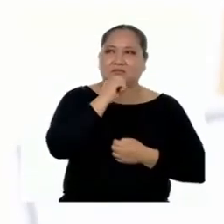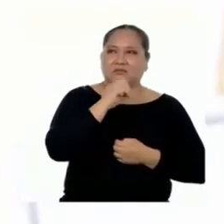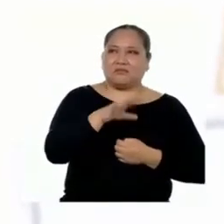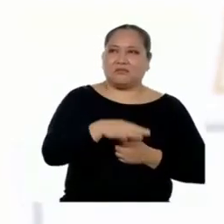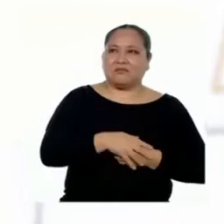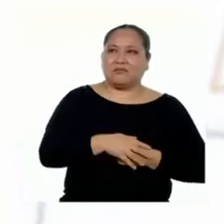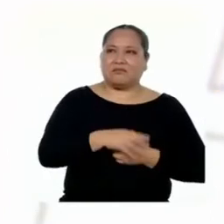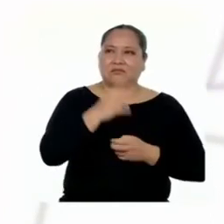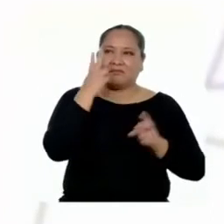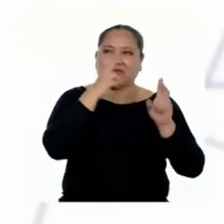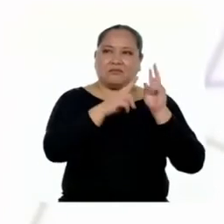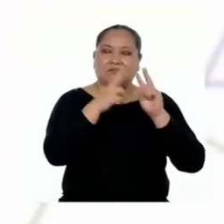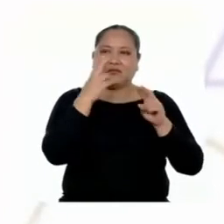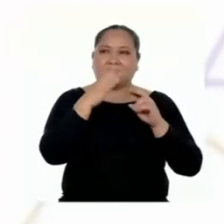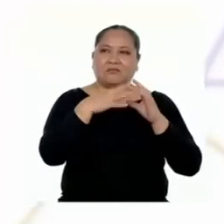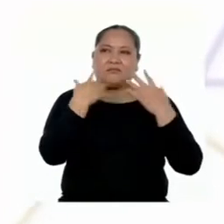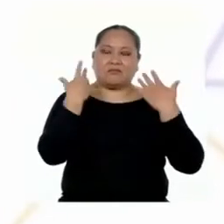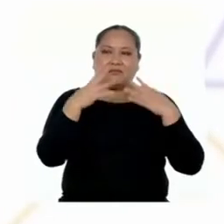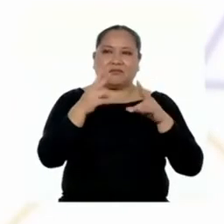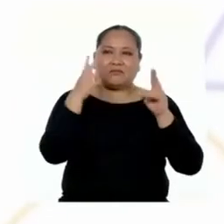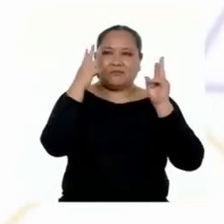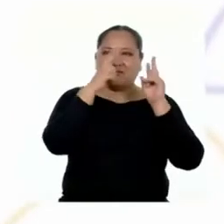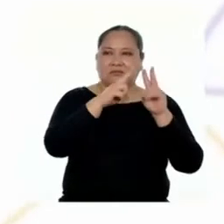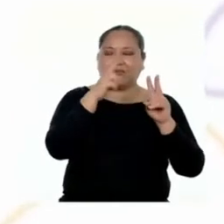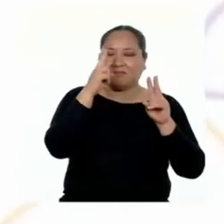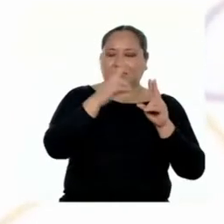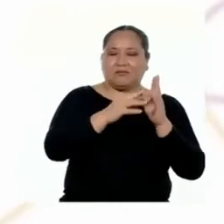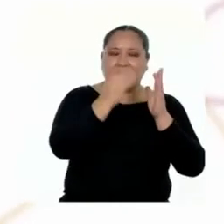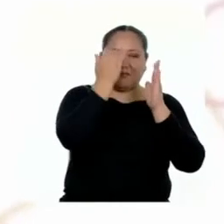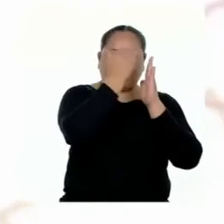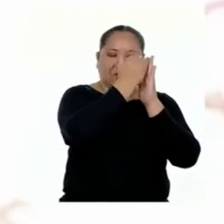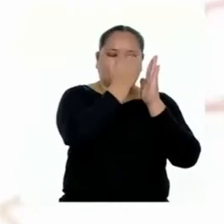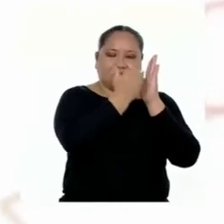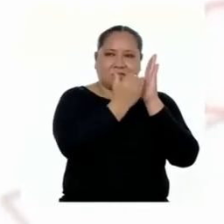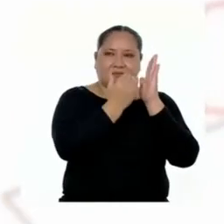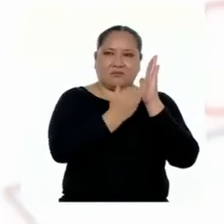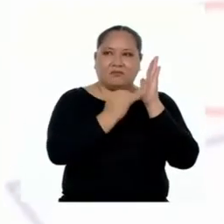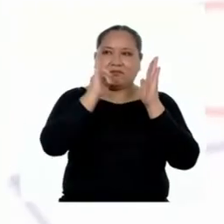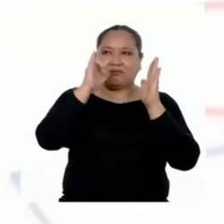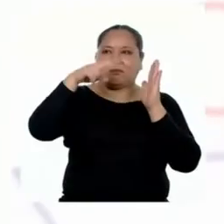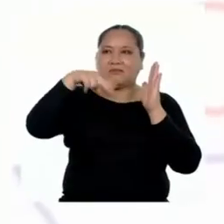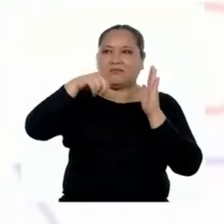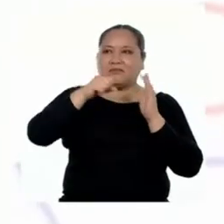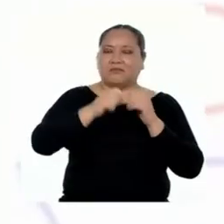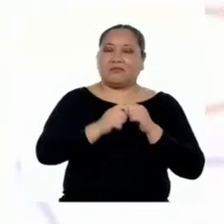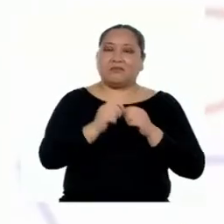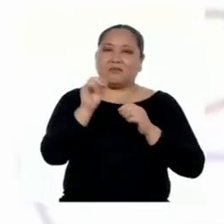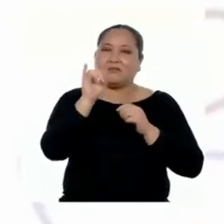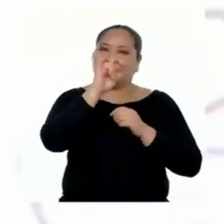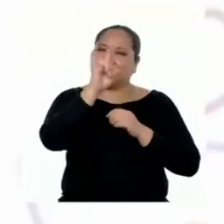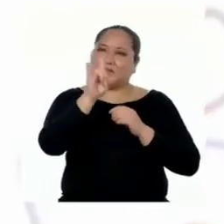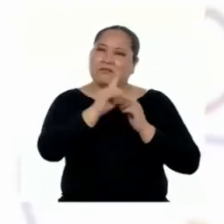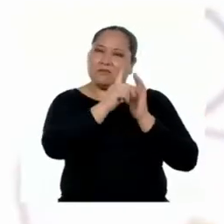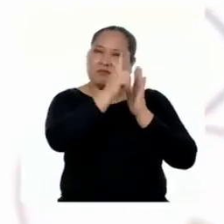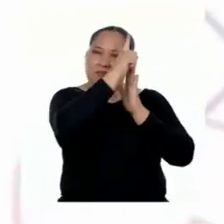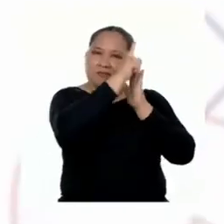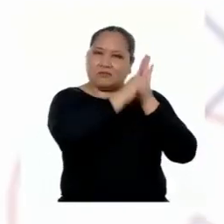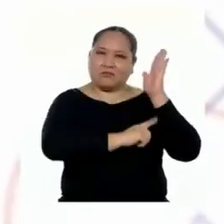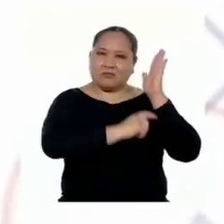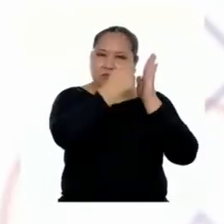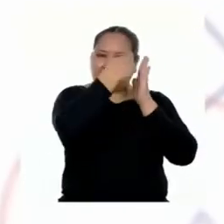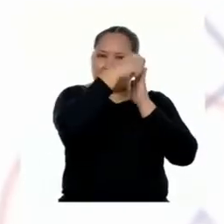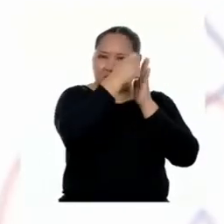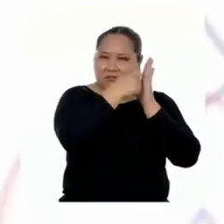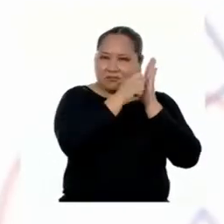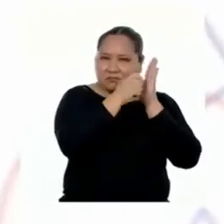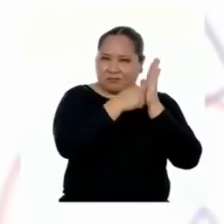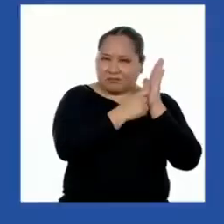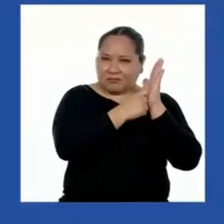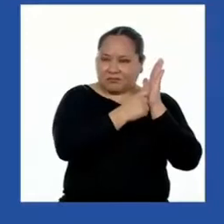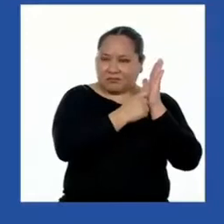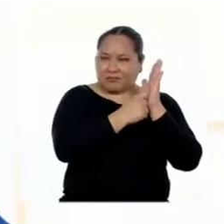decirte que veo que ya se ve como un texto instructivo. ¿Utilizaste la lista de cotejo para revisarla?